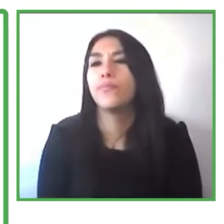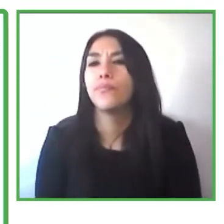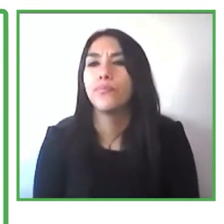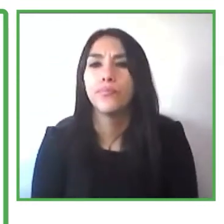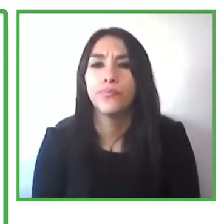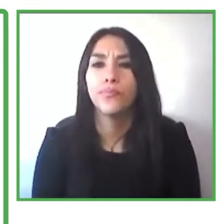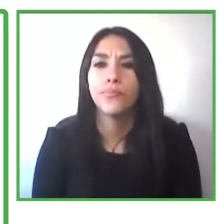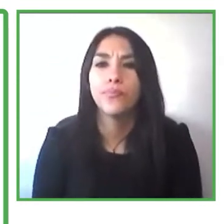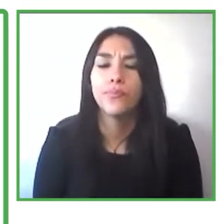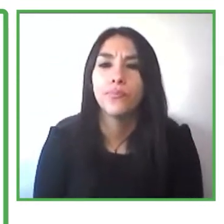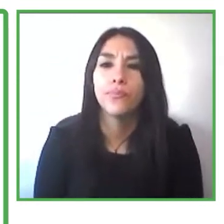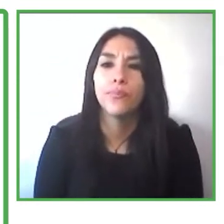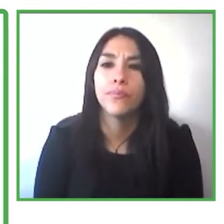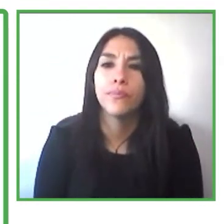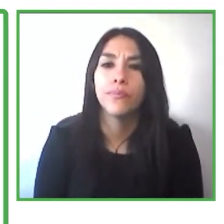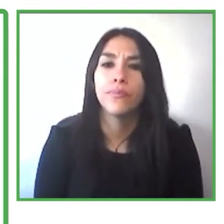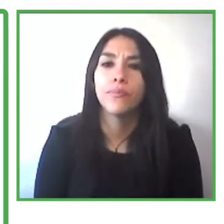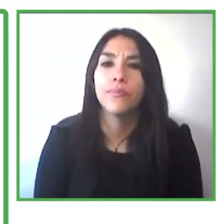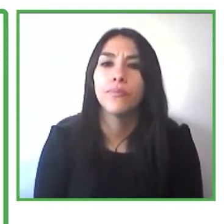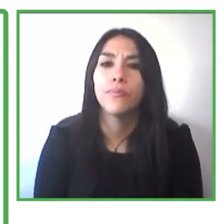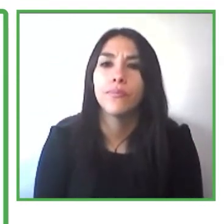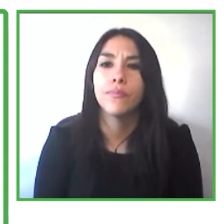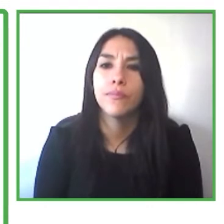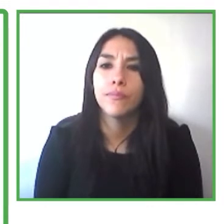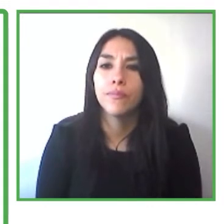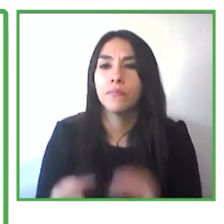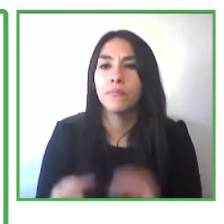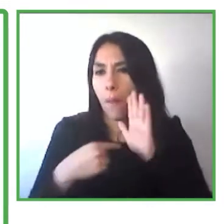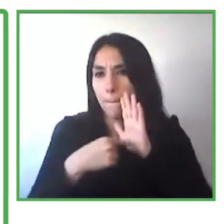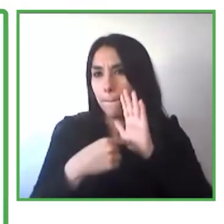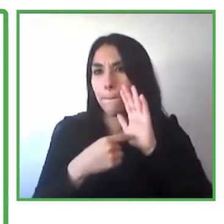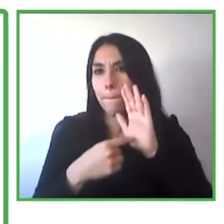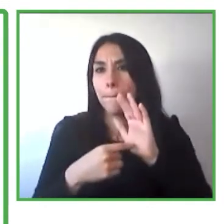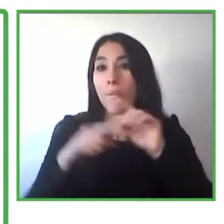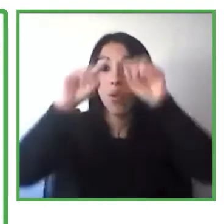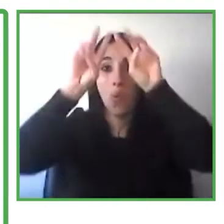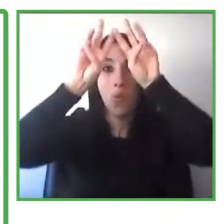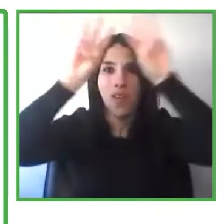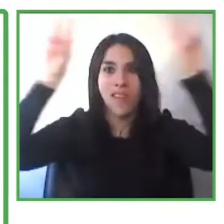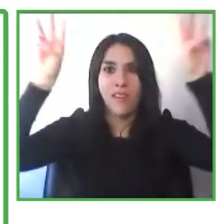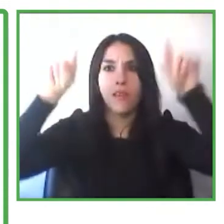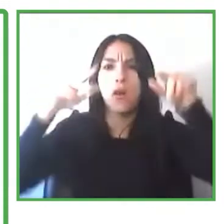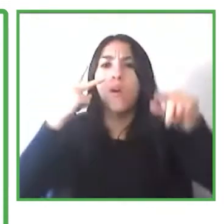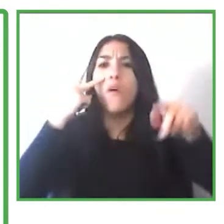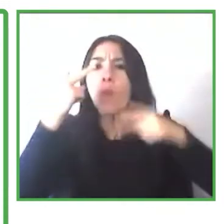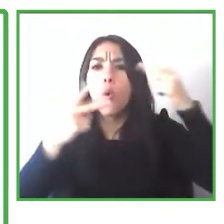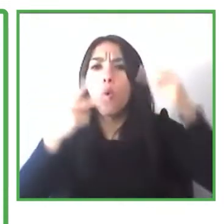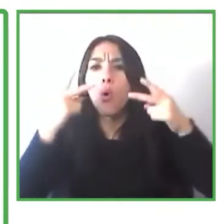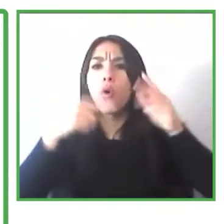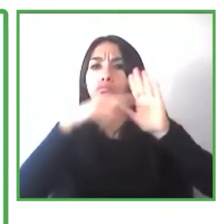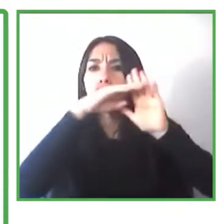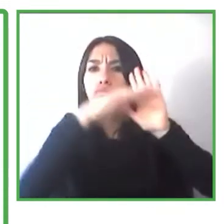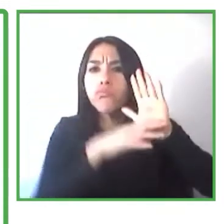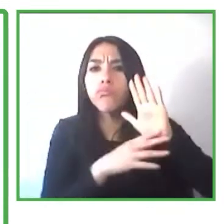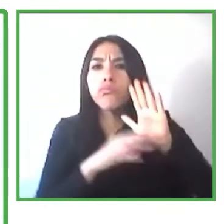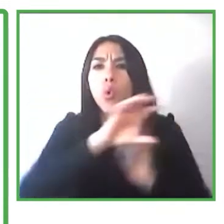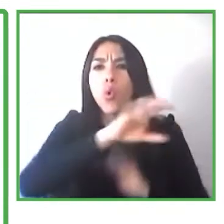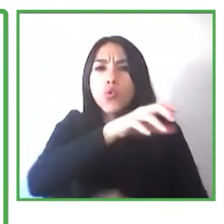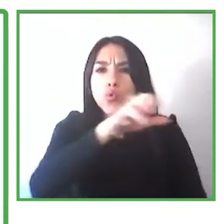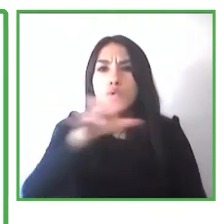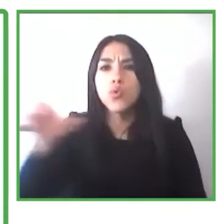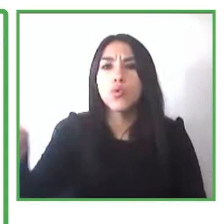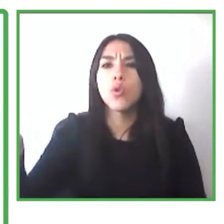org verán también perfiles de los países para las empresas que estén interesadas en un